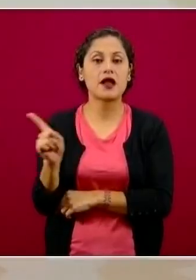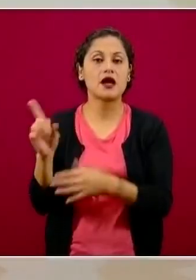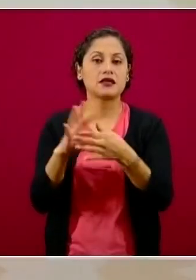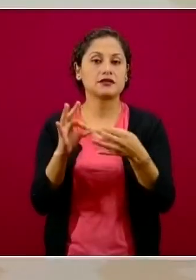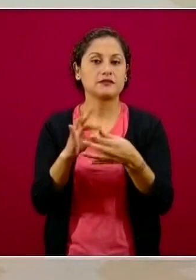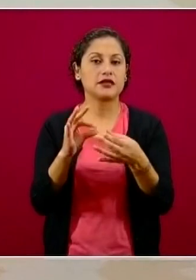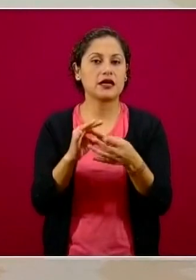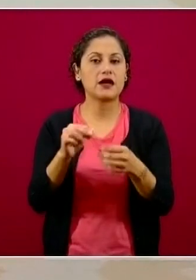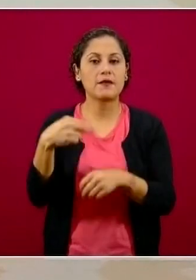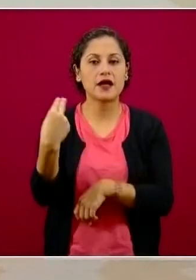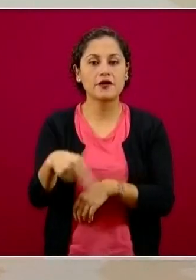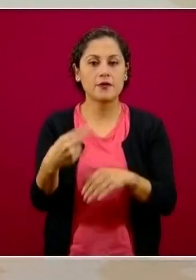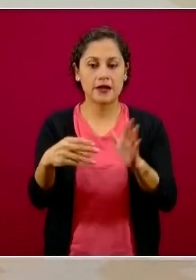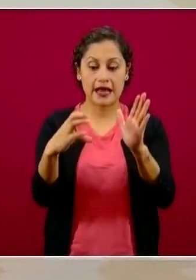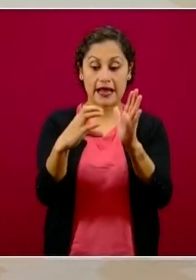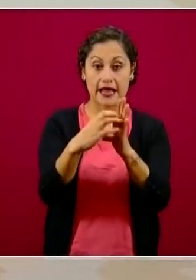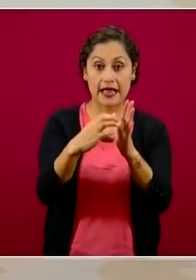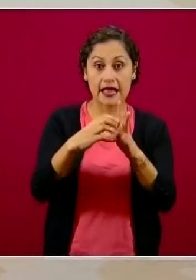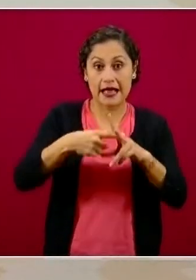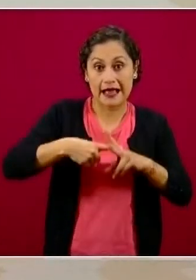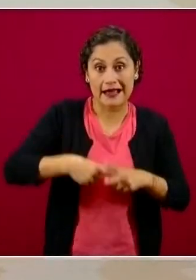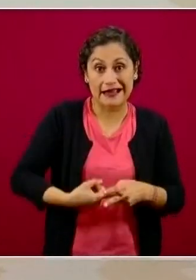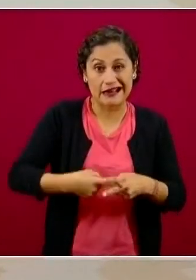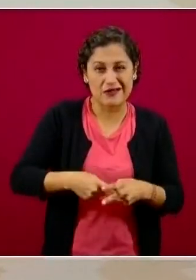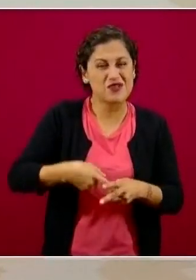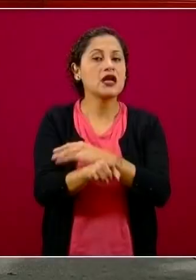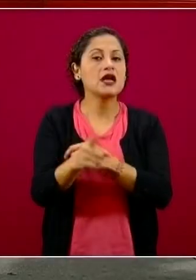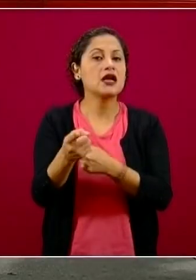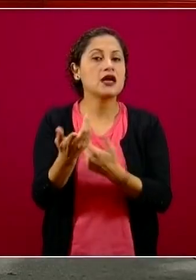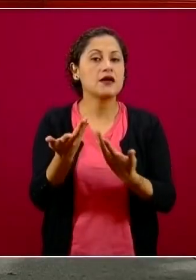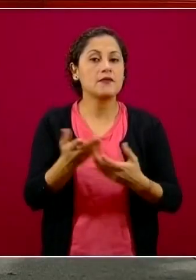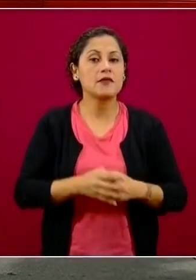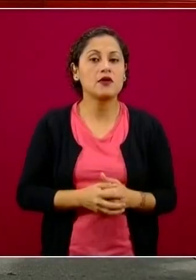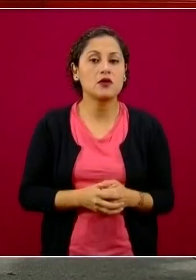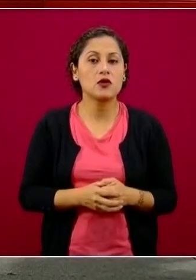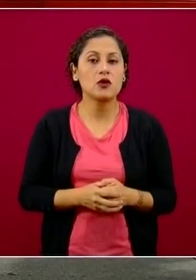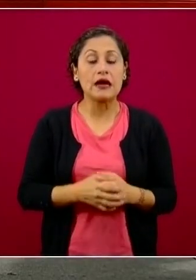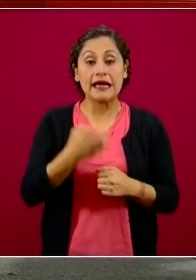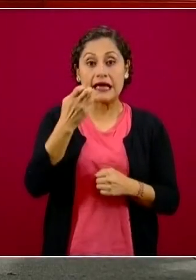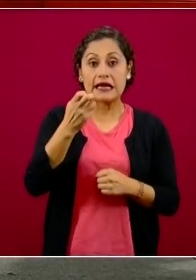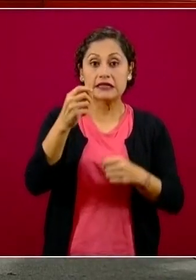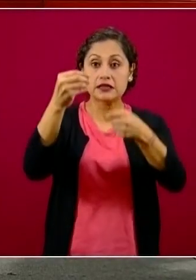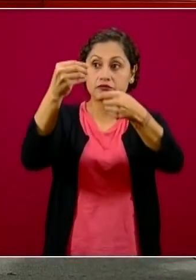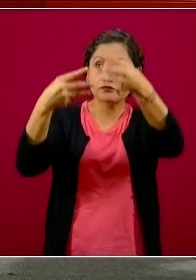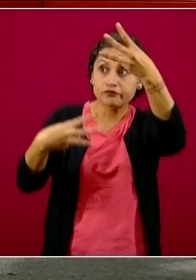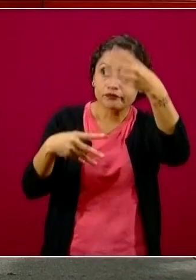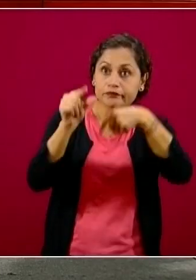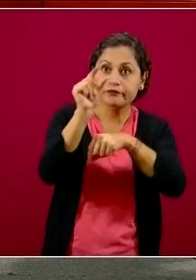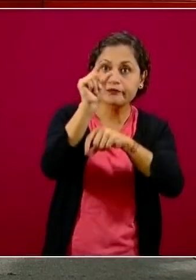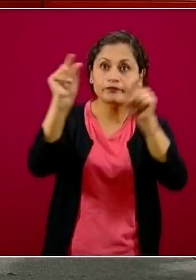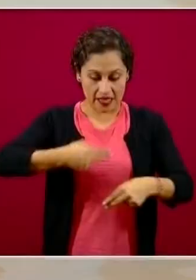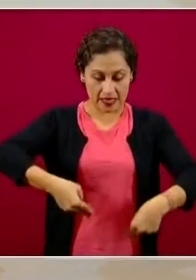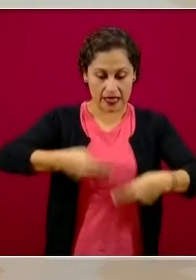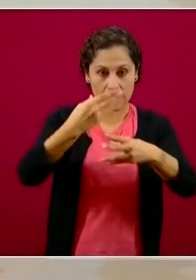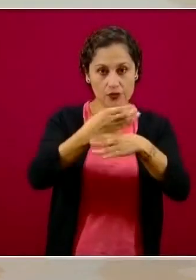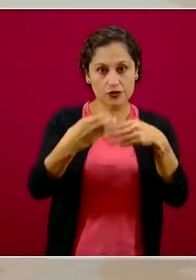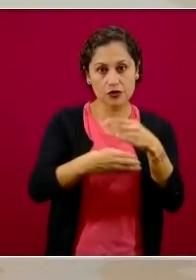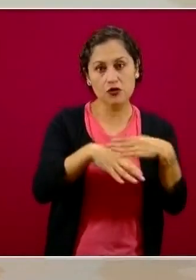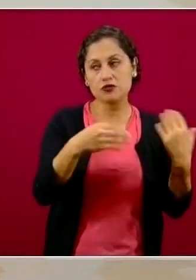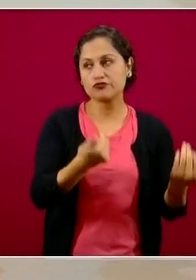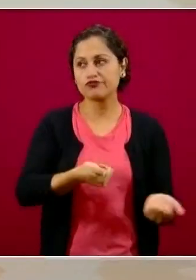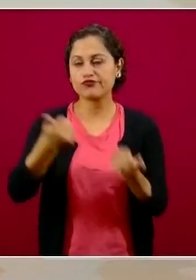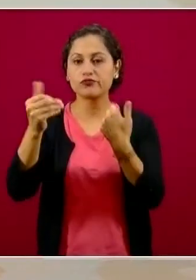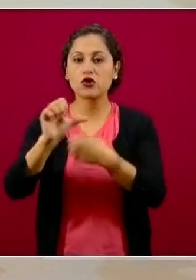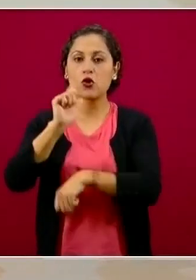mexicanas tengan la información y si bien no todas podrán exportar. Aquellas que lo hagan podrán demostrar su experiencia, la